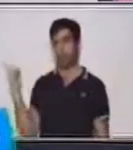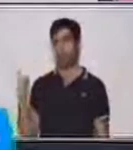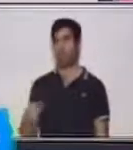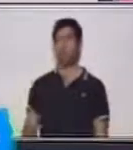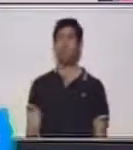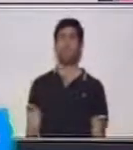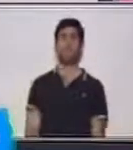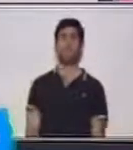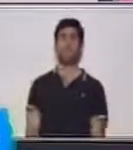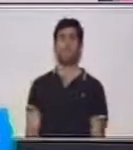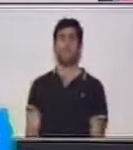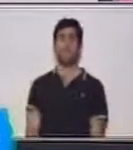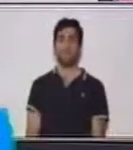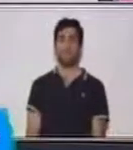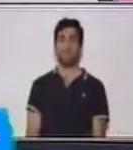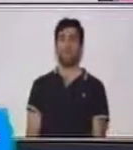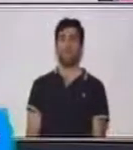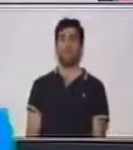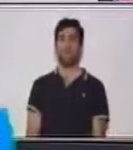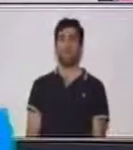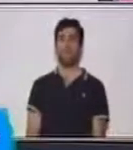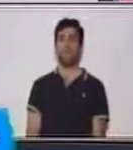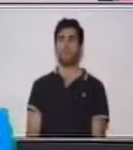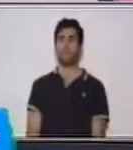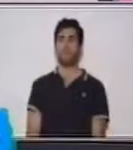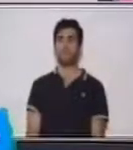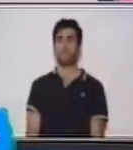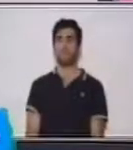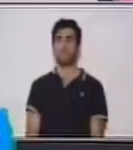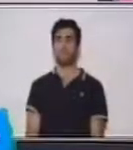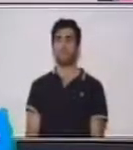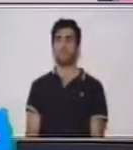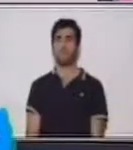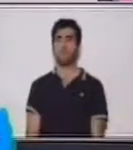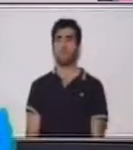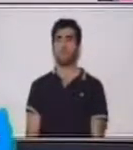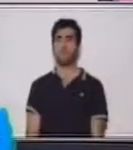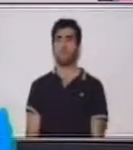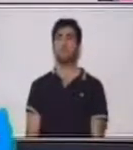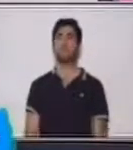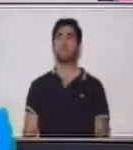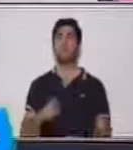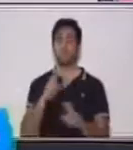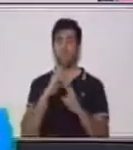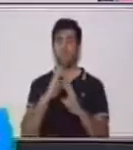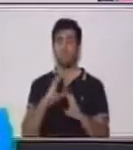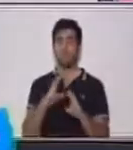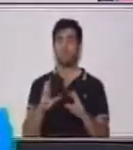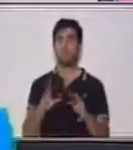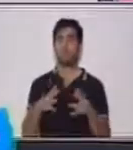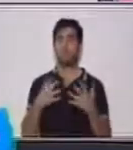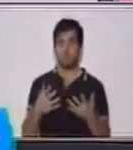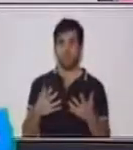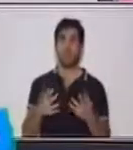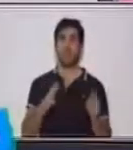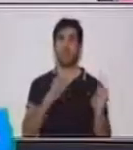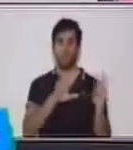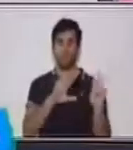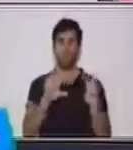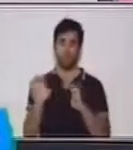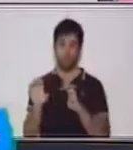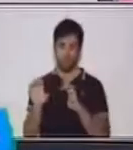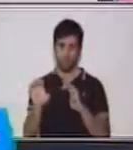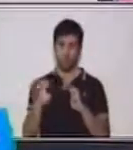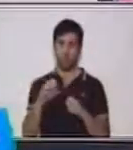Dos por cuatrocientos es igual a ochocientos.